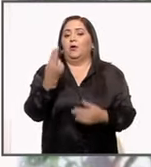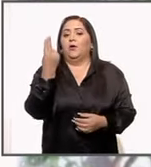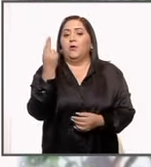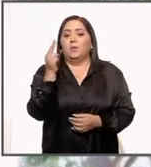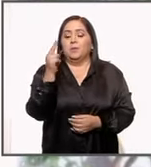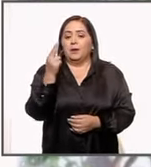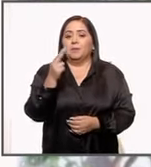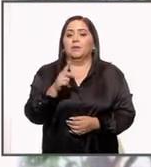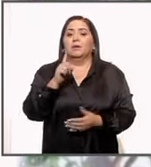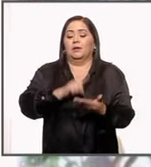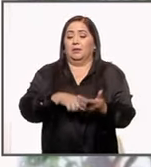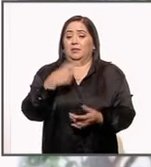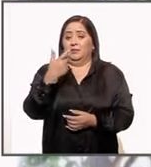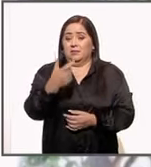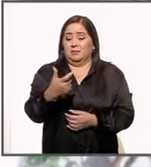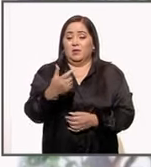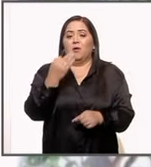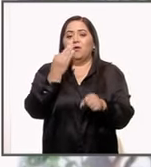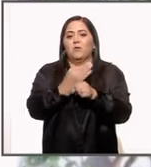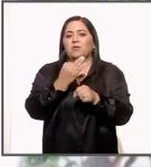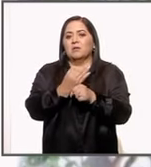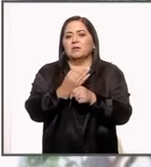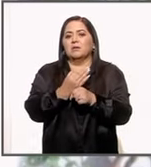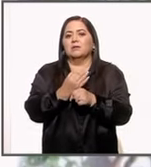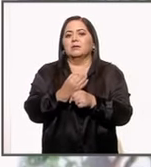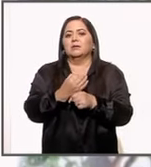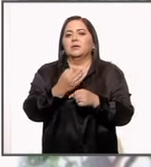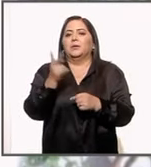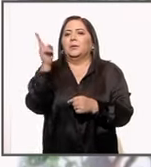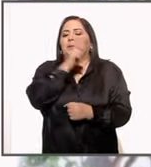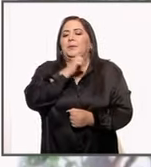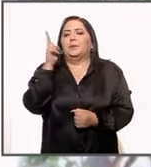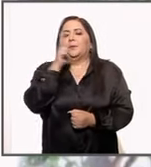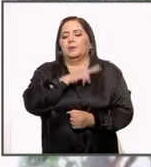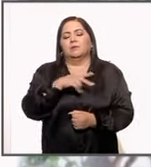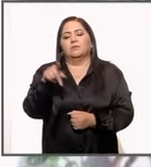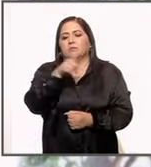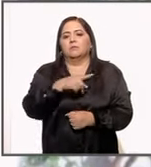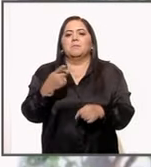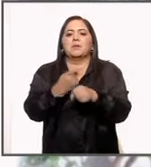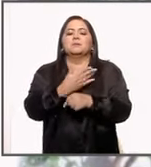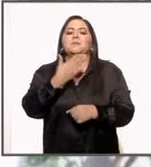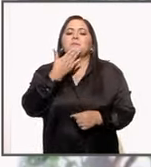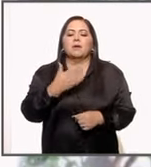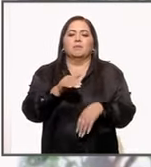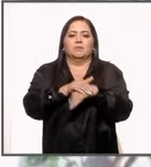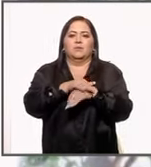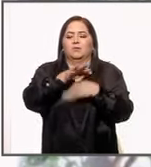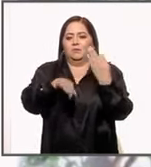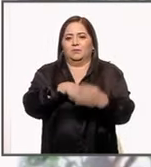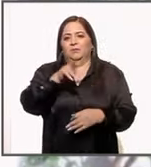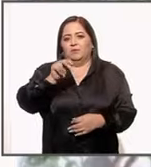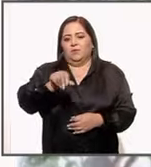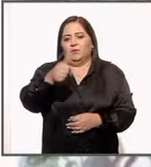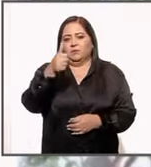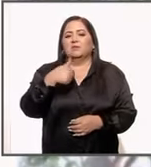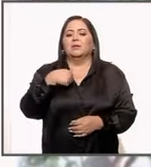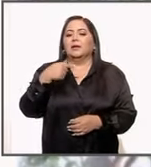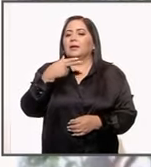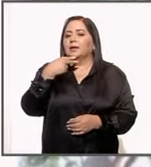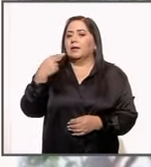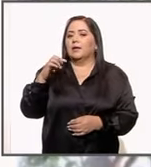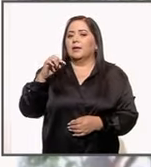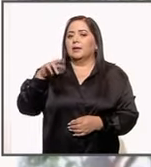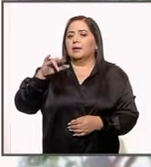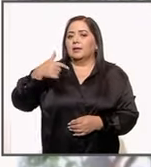La moneda que está en el aire. Pásenla bien, amigas y amigos del ONCE. Soy Enrique